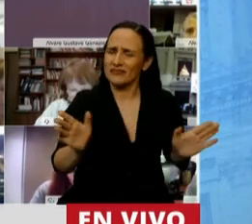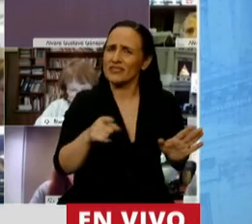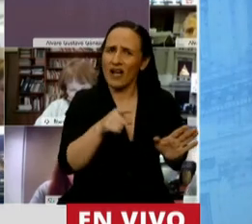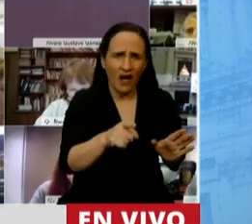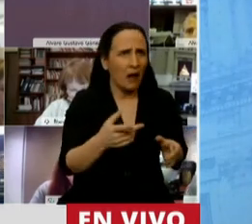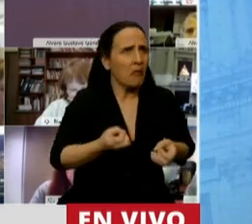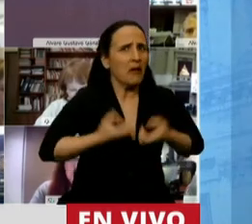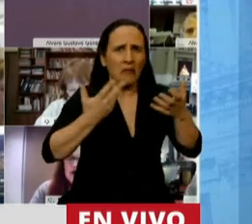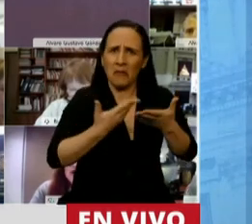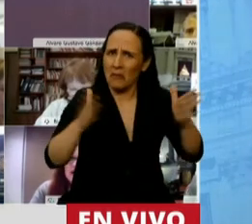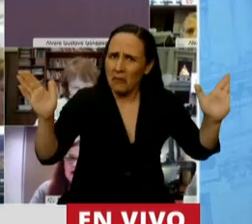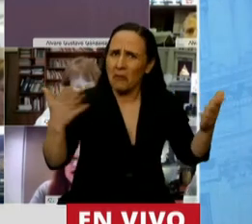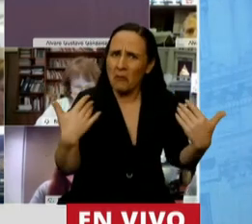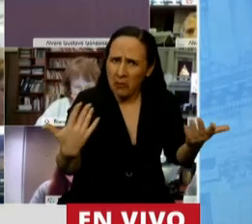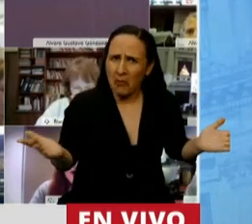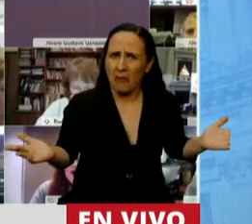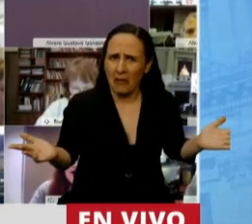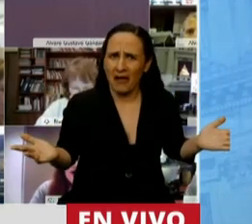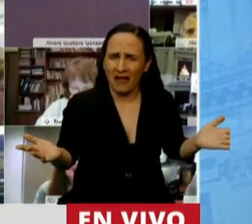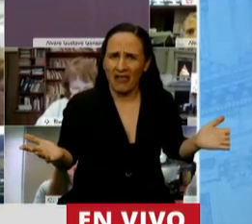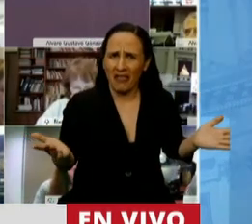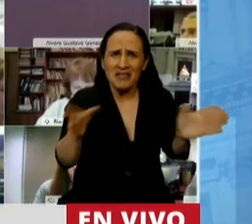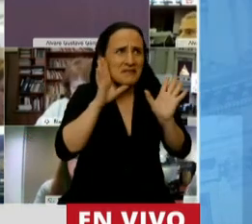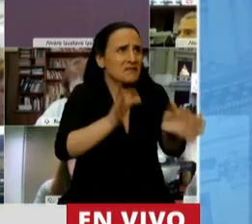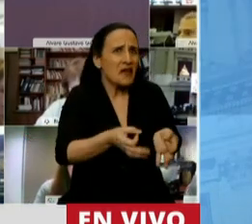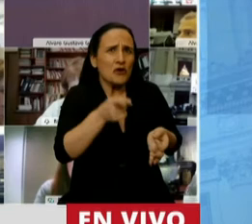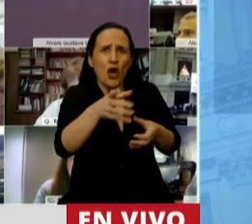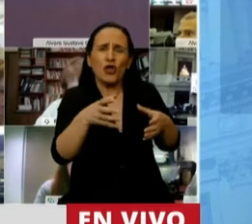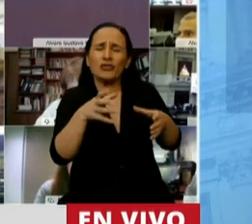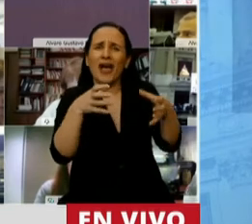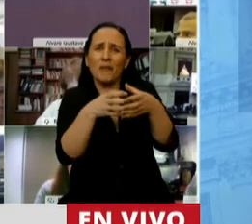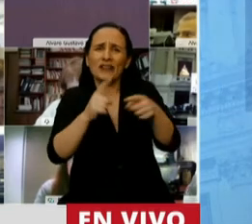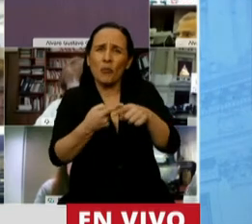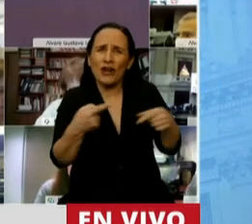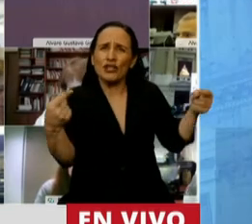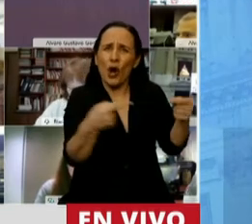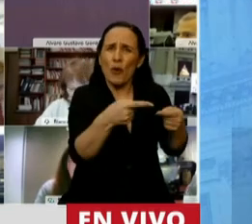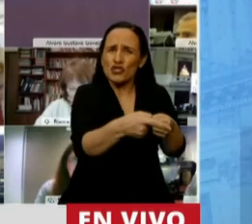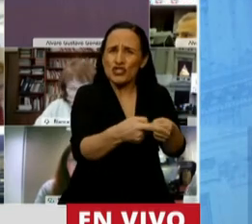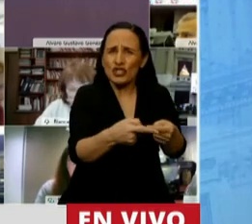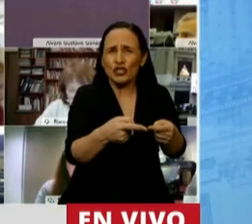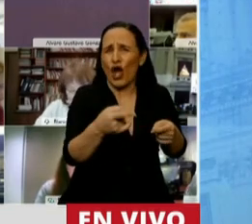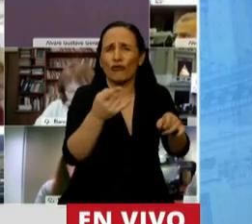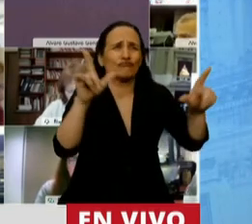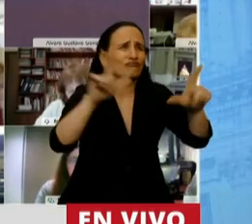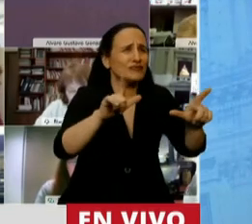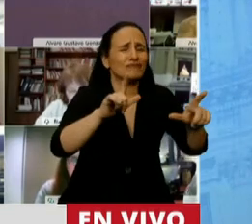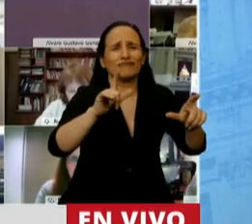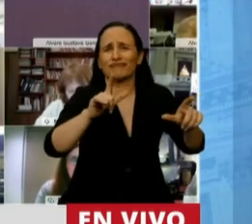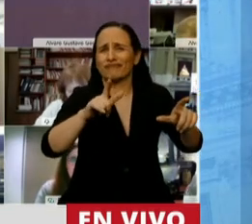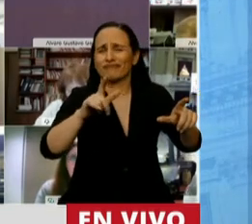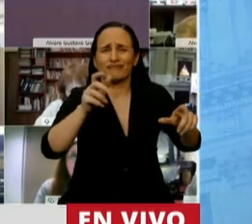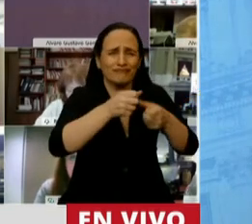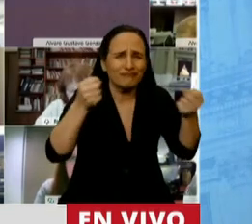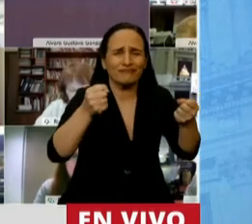expresión. Lo muestran como las fuerzas opositoras a nuestro gobierno permanentemente circulan por los medios de comunicación